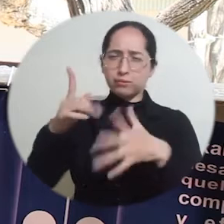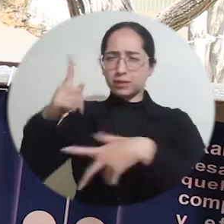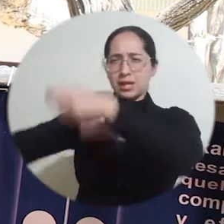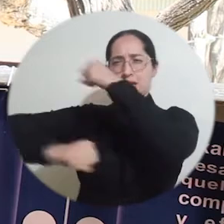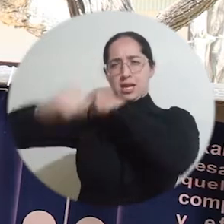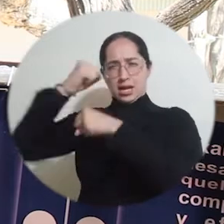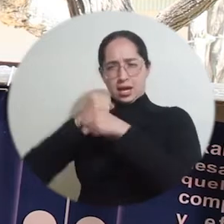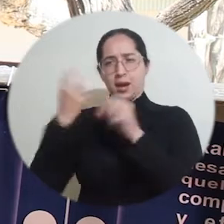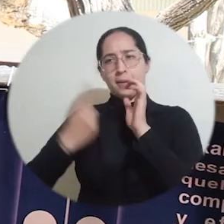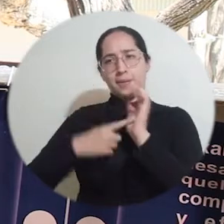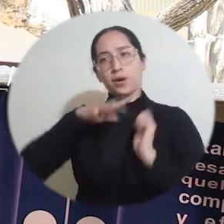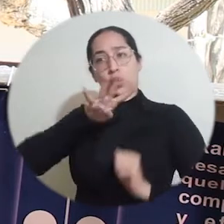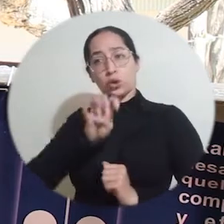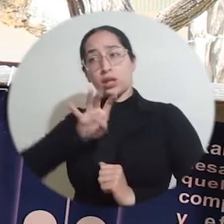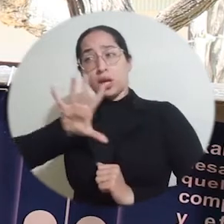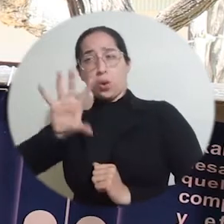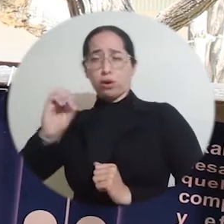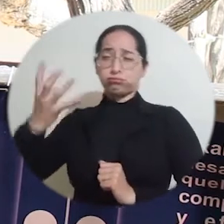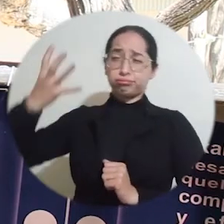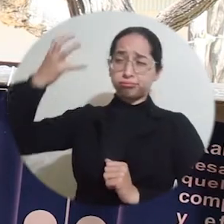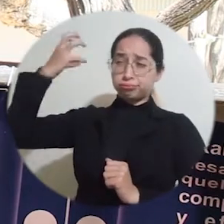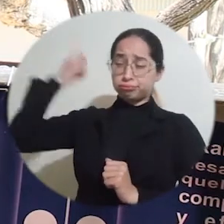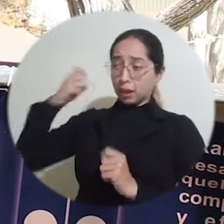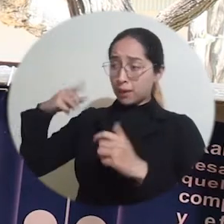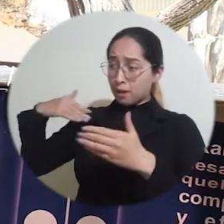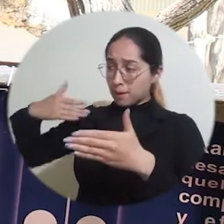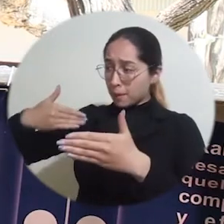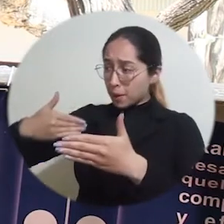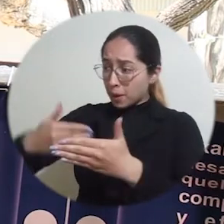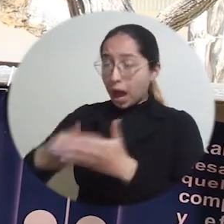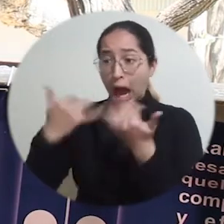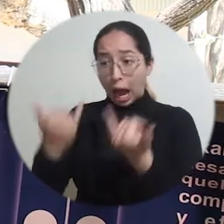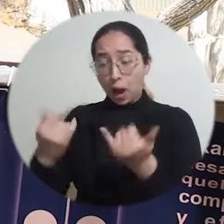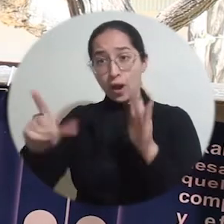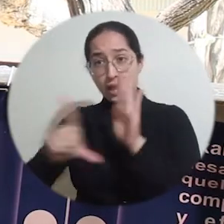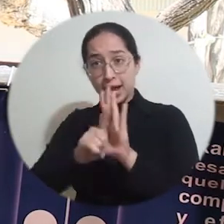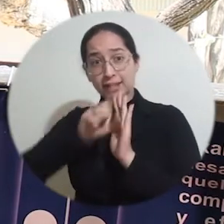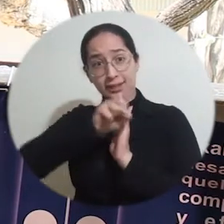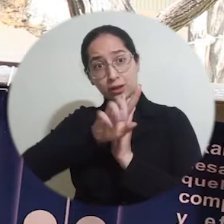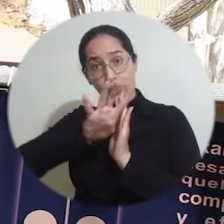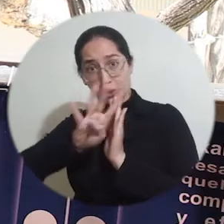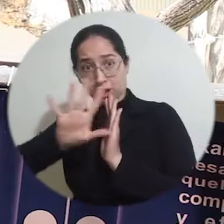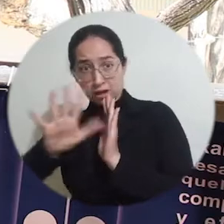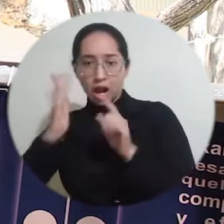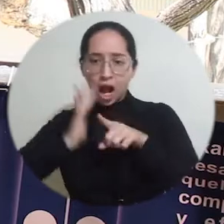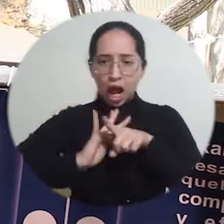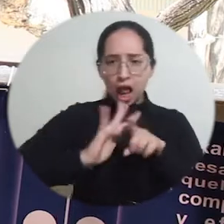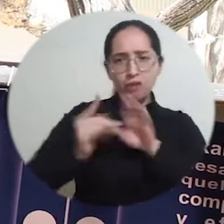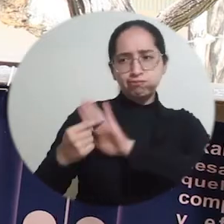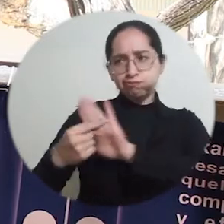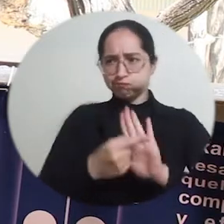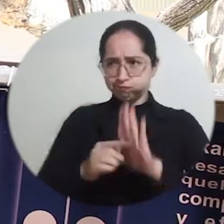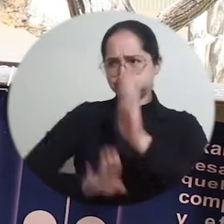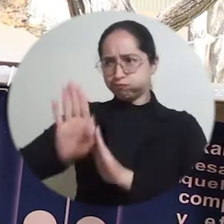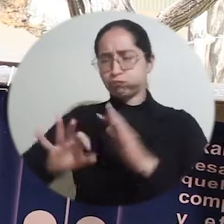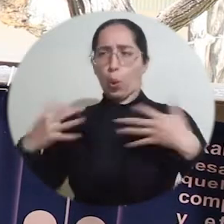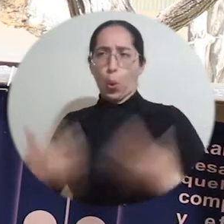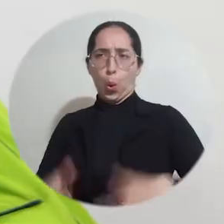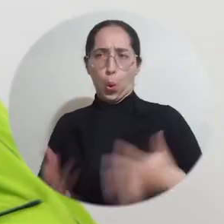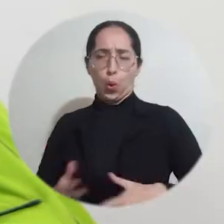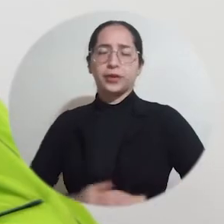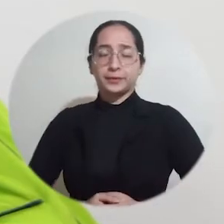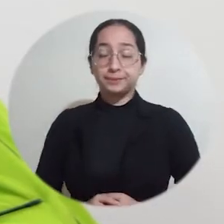remonta más allá de los años 50, pero que viene tomando ese auge a partir de la Ley 145 de 1960.